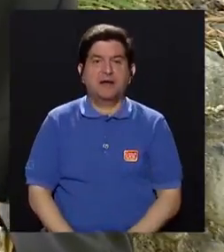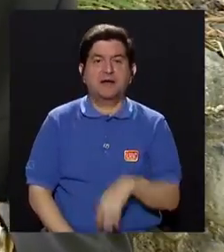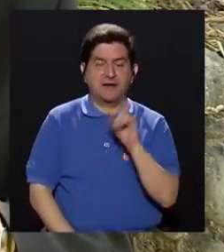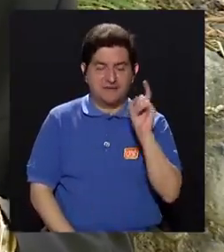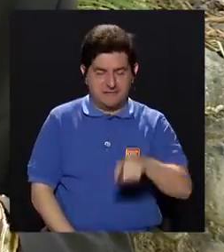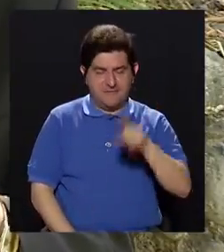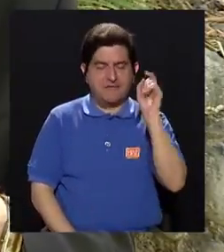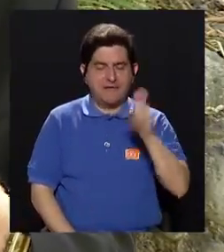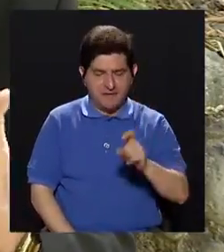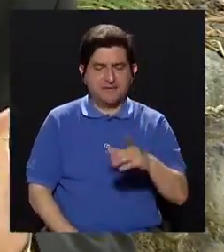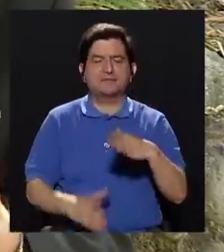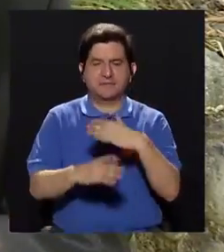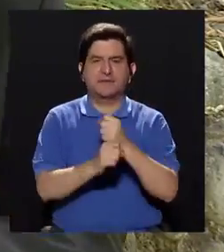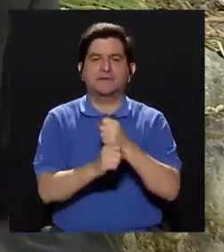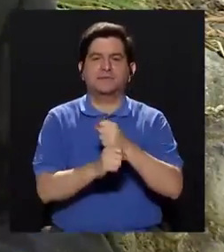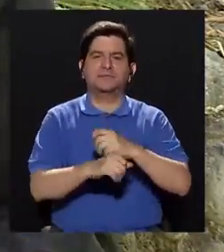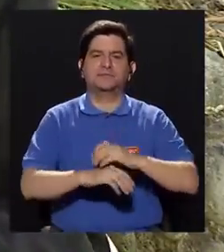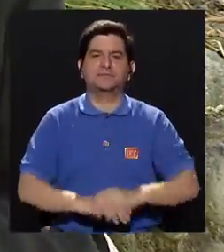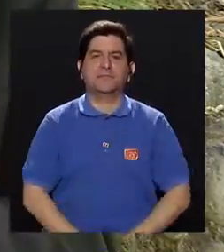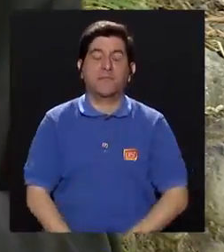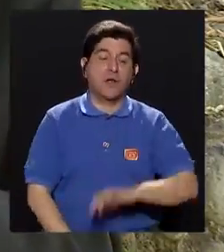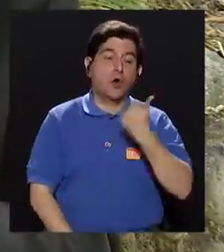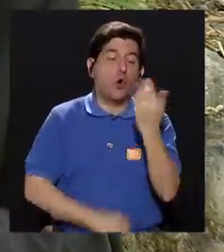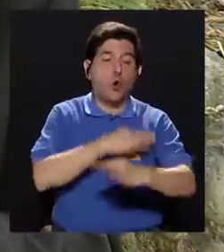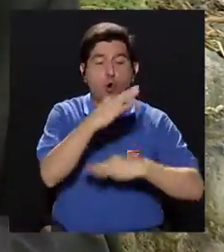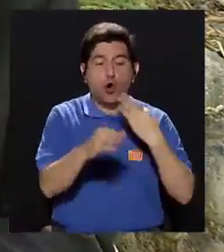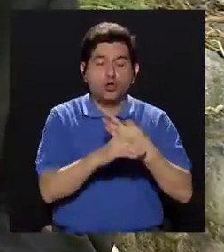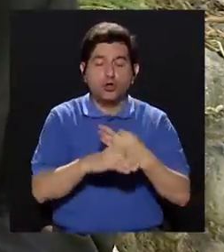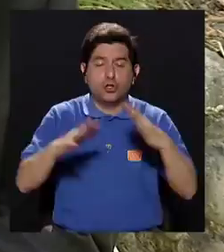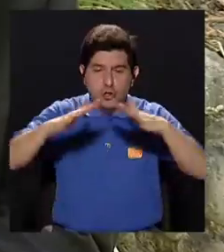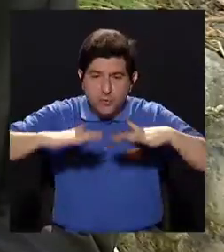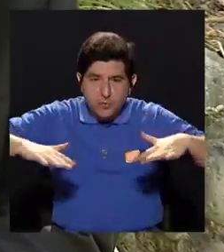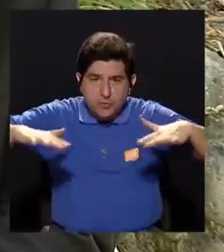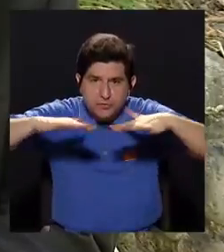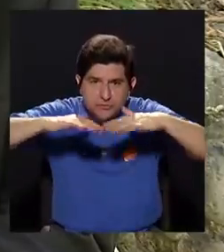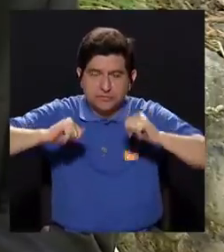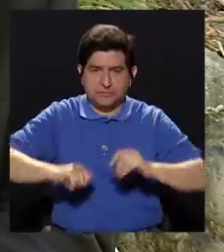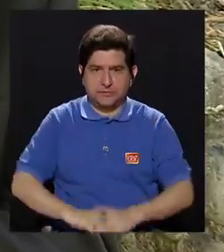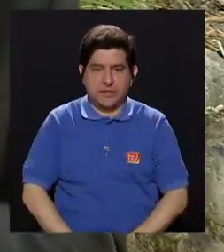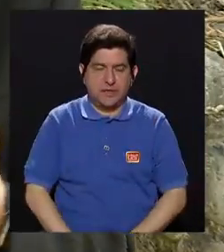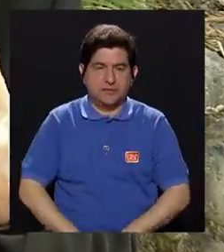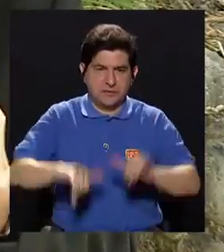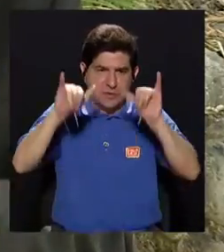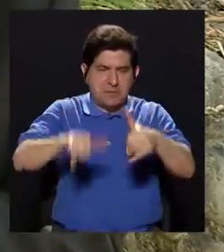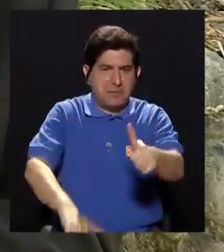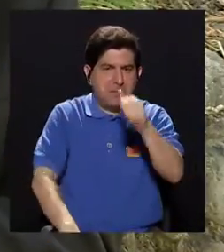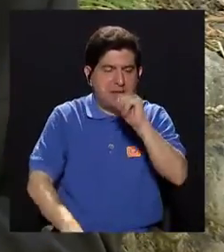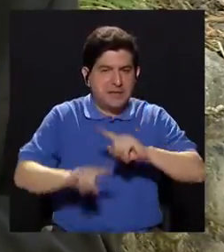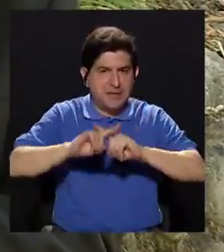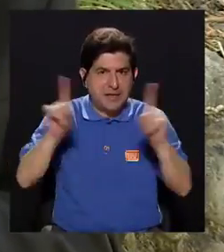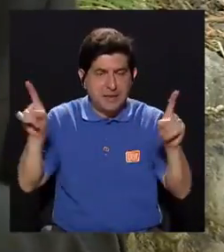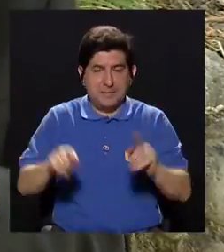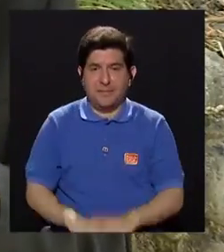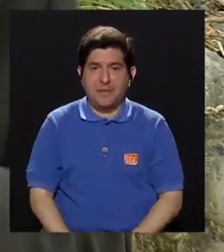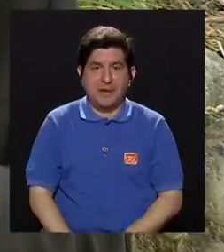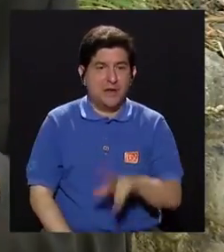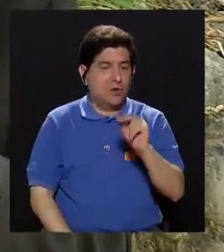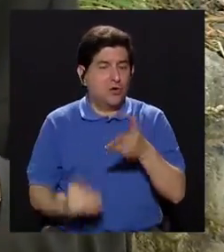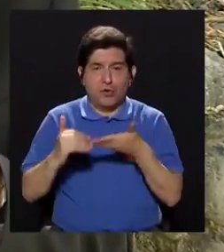eliminable, entonces eso tiene que eliminarse. Hay otro tipo de contenedores en los cuales se acumula agua, pero en